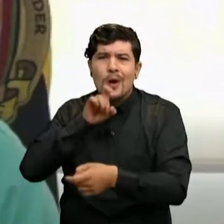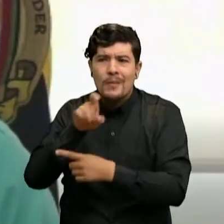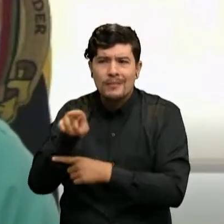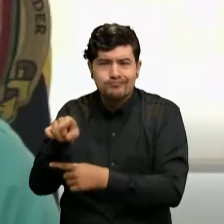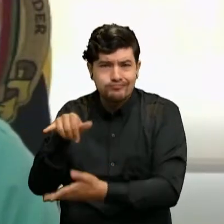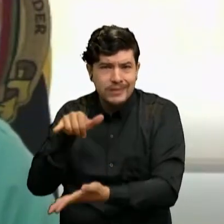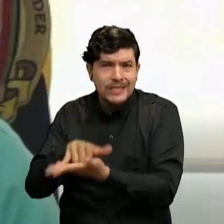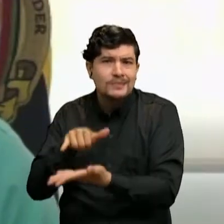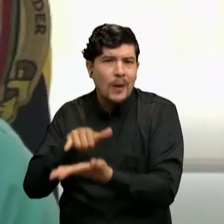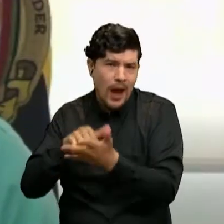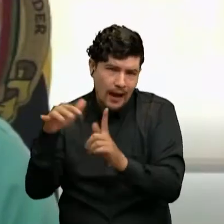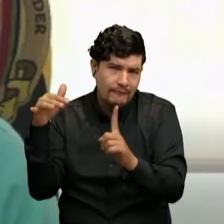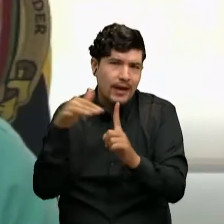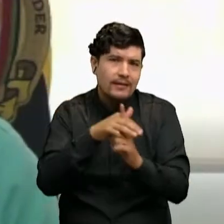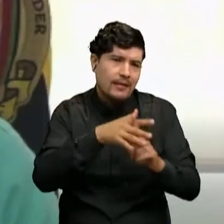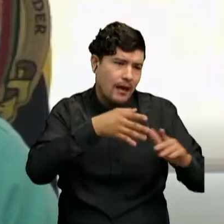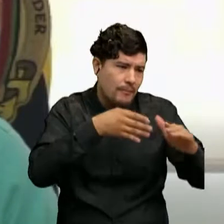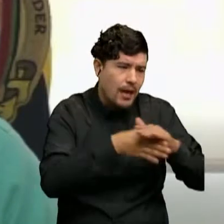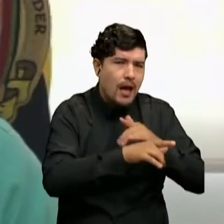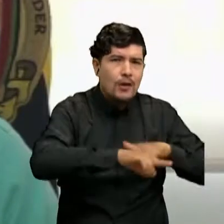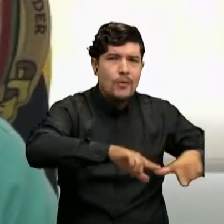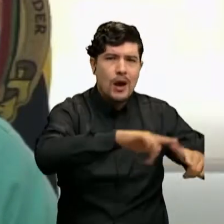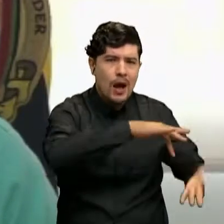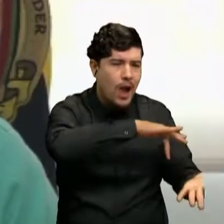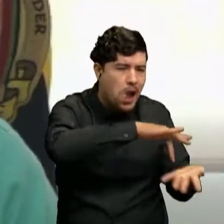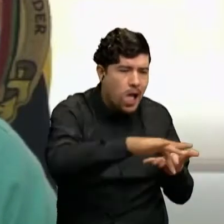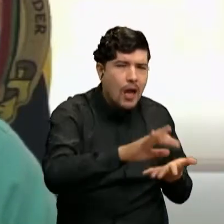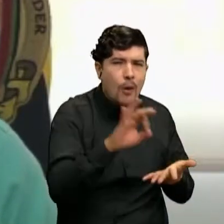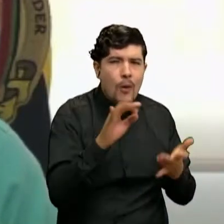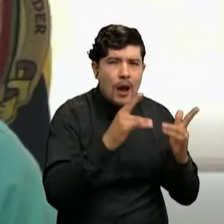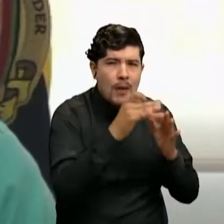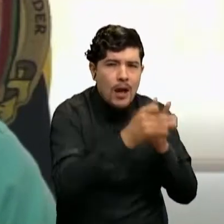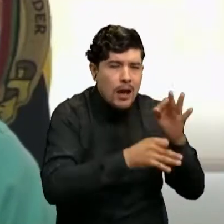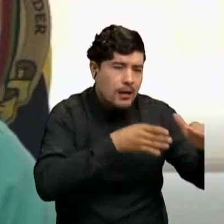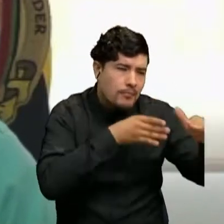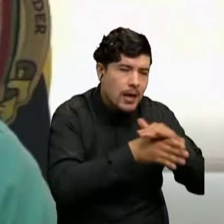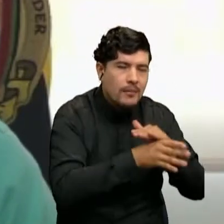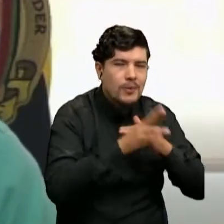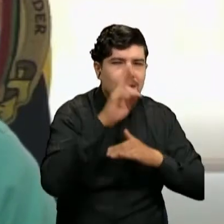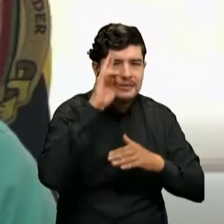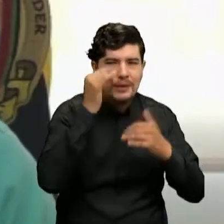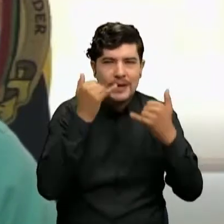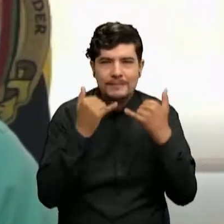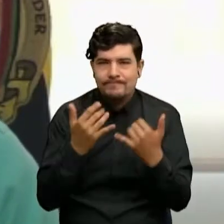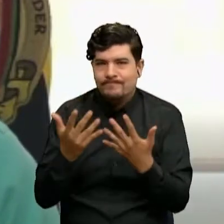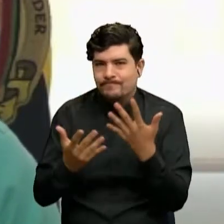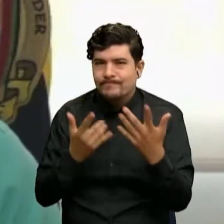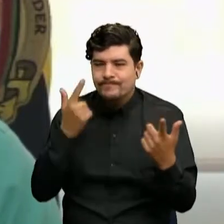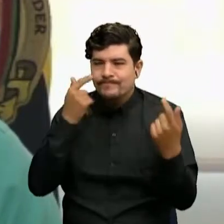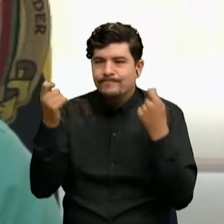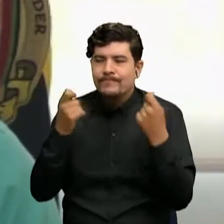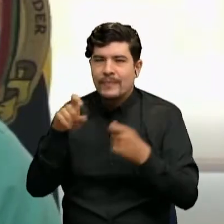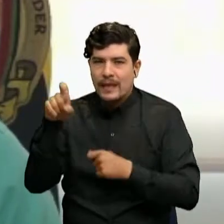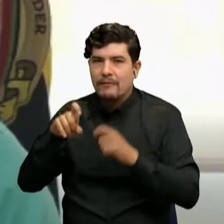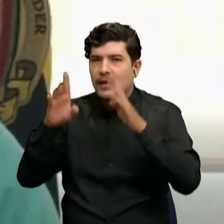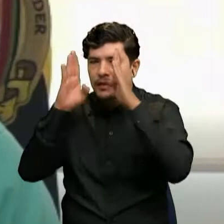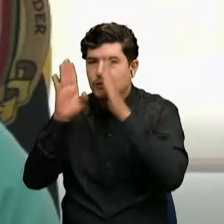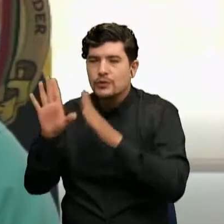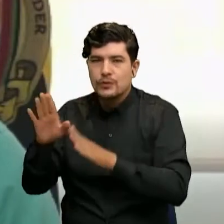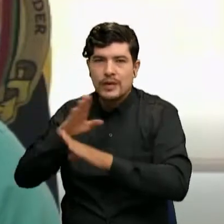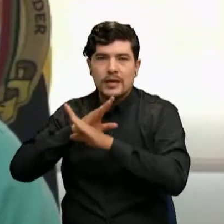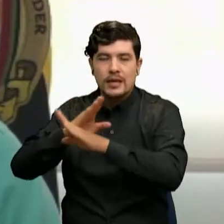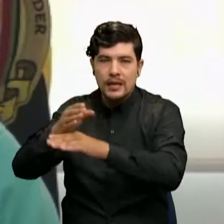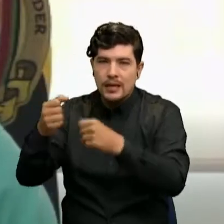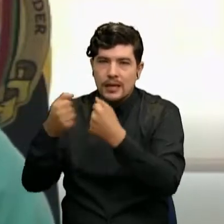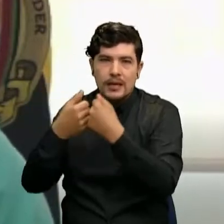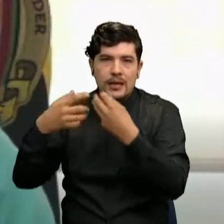asistenciales, las urgencias. Entonces, hoy vamos a analizar esas situaciones. Pero aquí hay que también aclarar algo, Sergio, que nosotros hemos